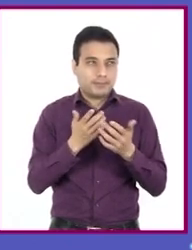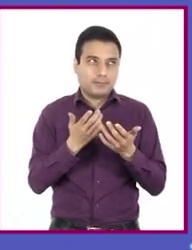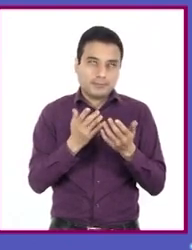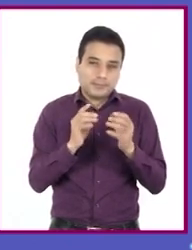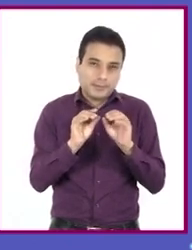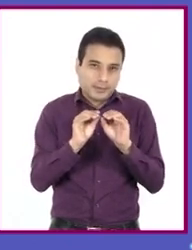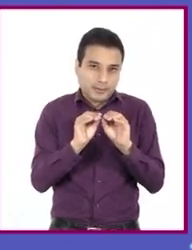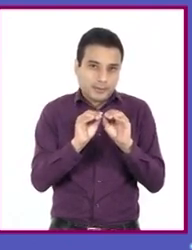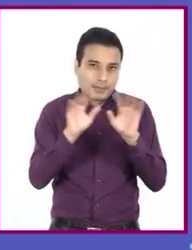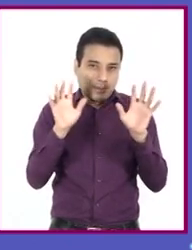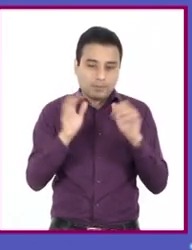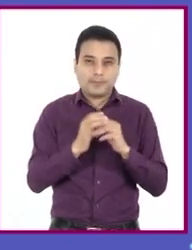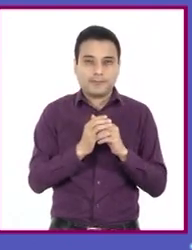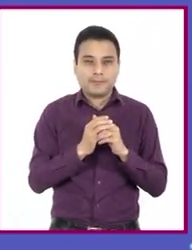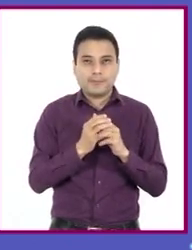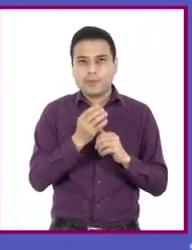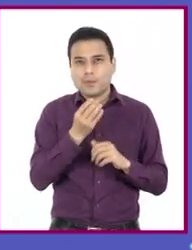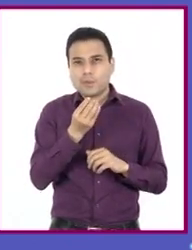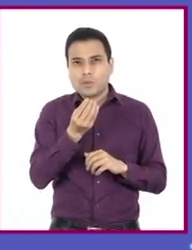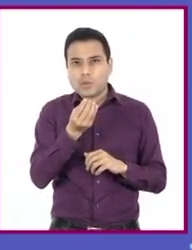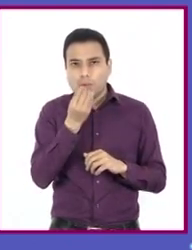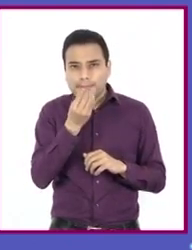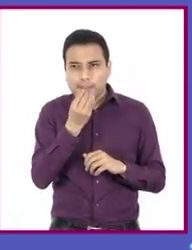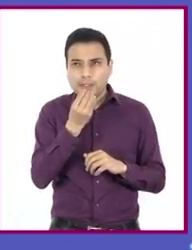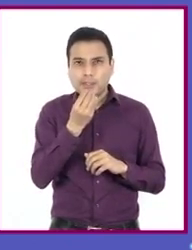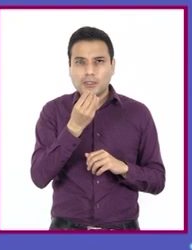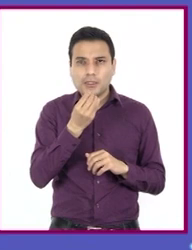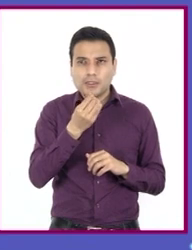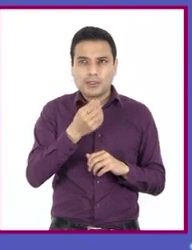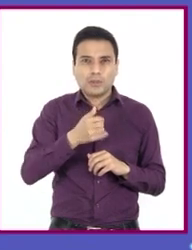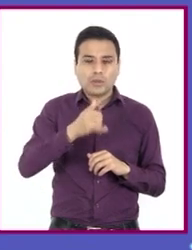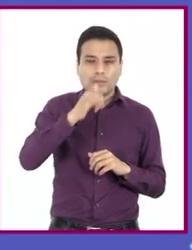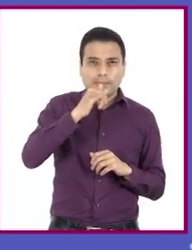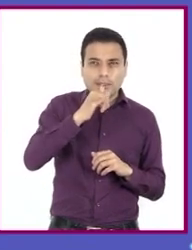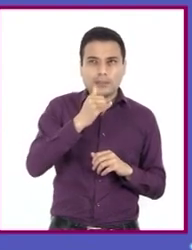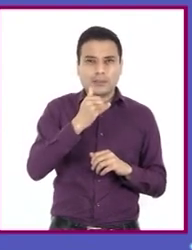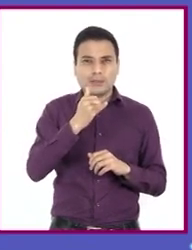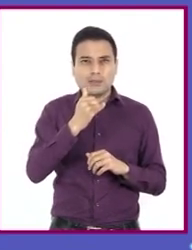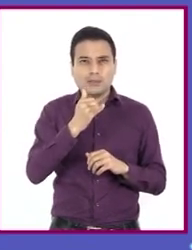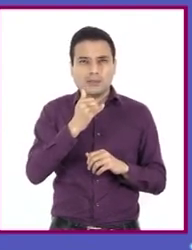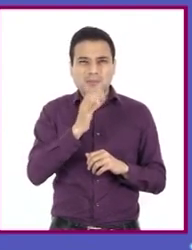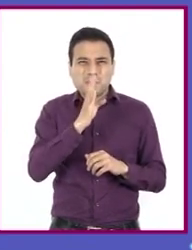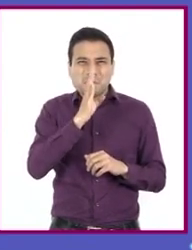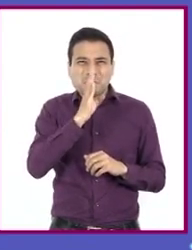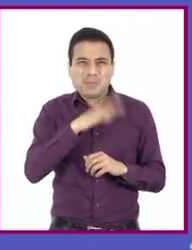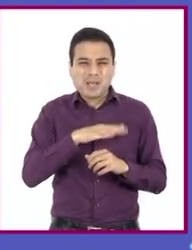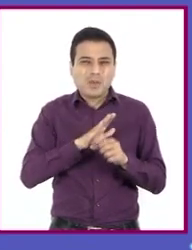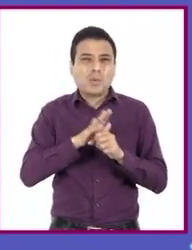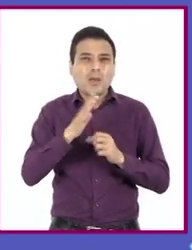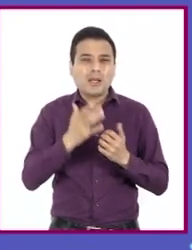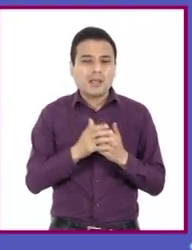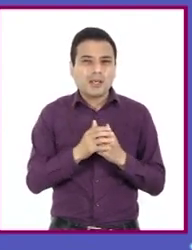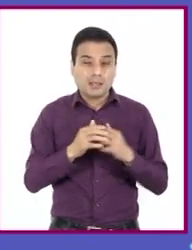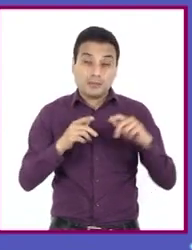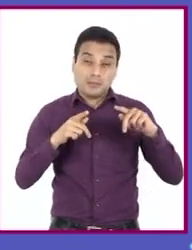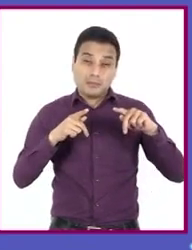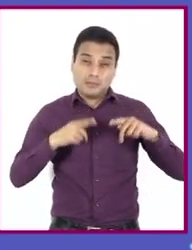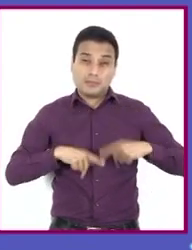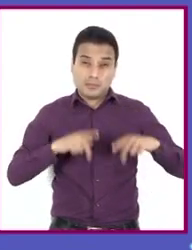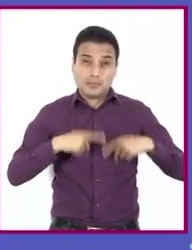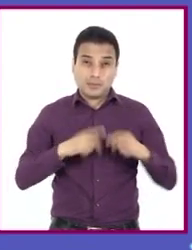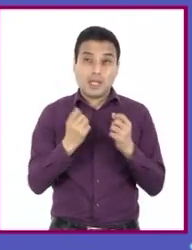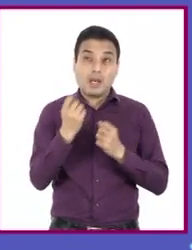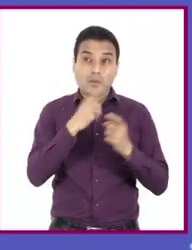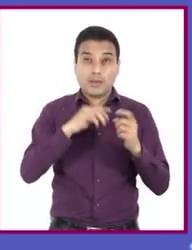¿qué alimentos y bebidas entran en la definición de comida chatarra? Y preguntamos esto porque hay quienes pensamos, por ejemplo, que